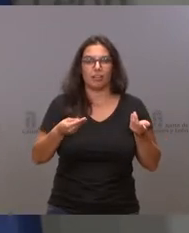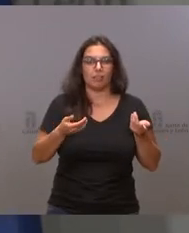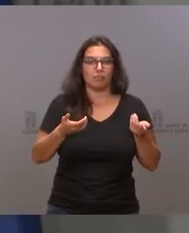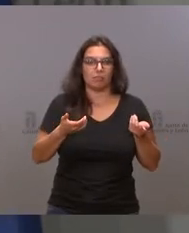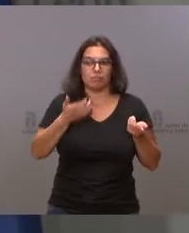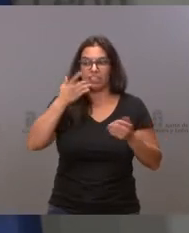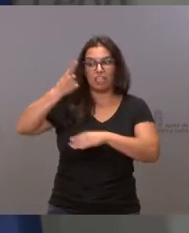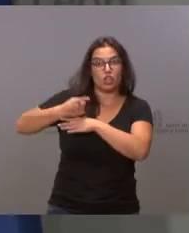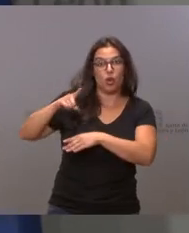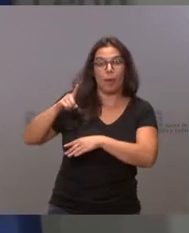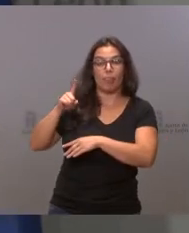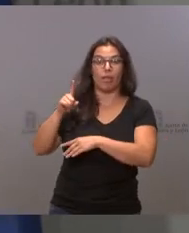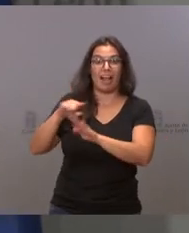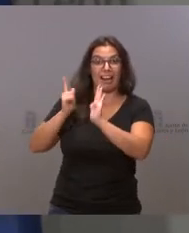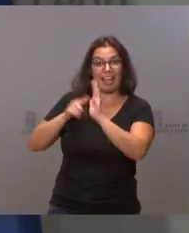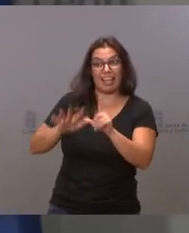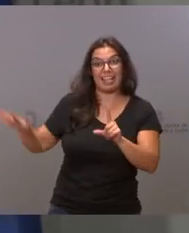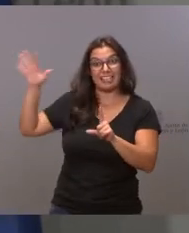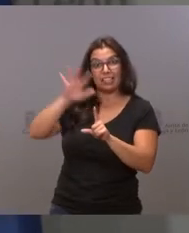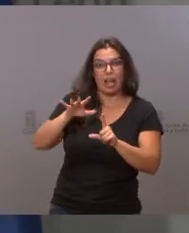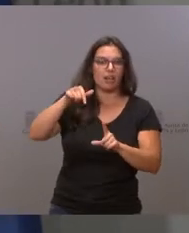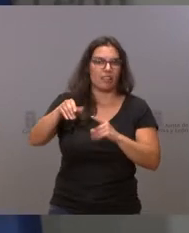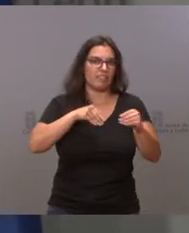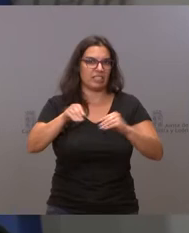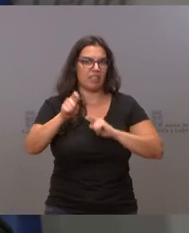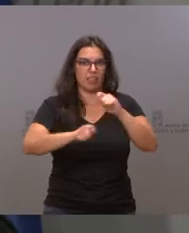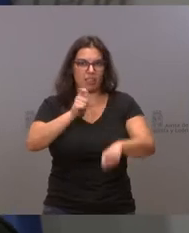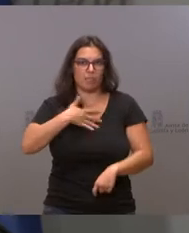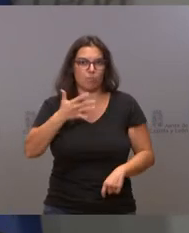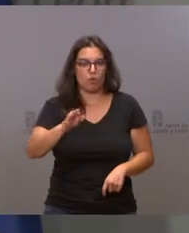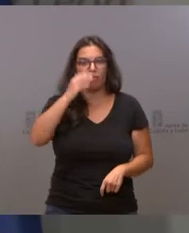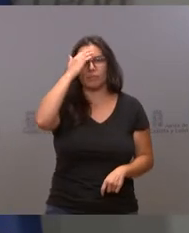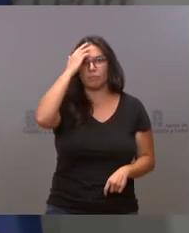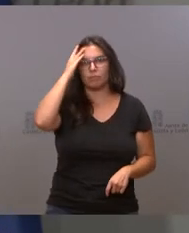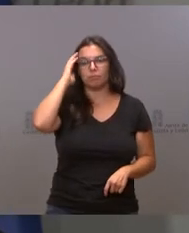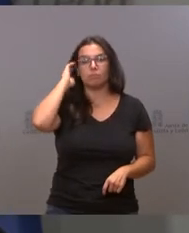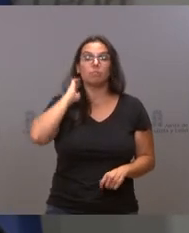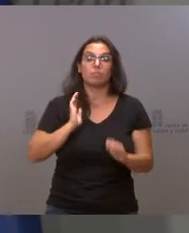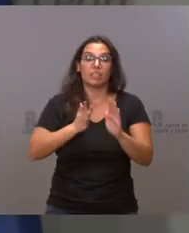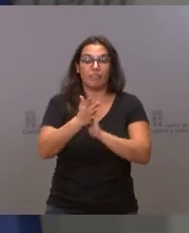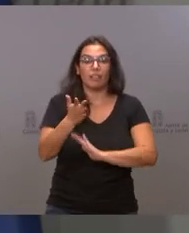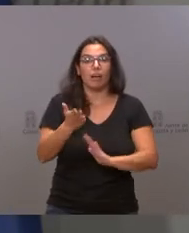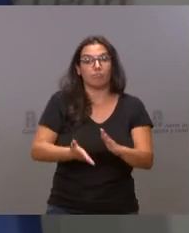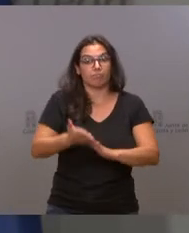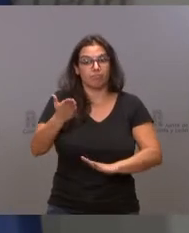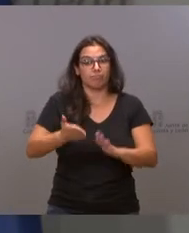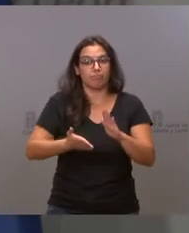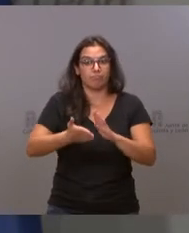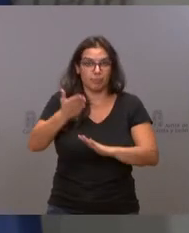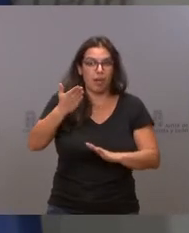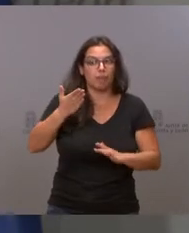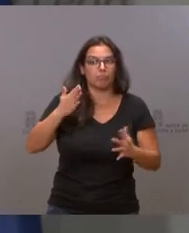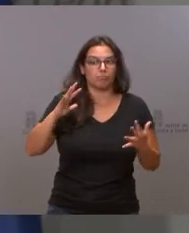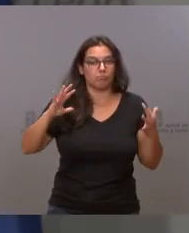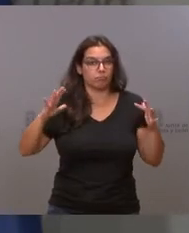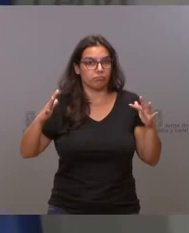y nos va a permitir ir caminando hacia un escenario